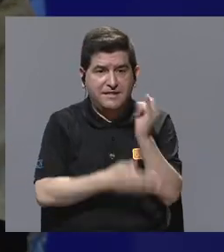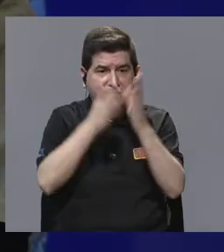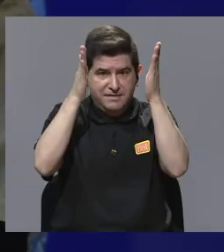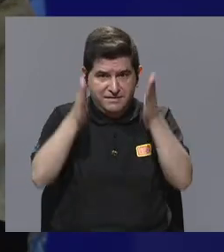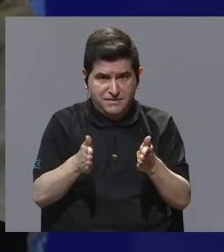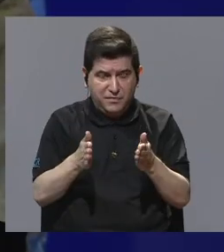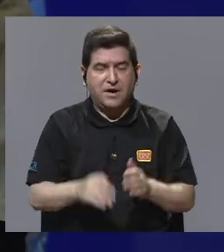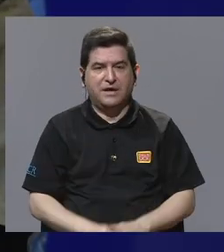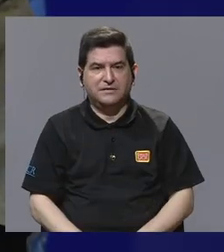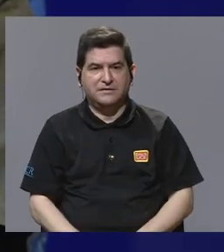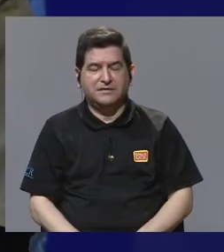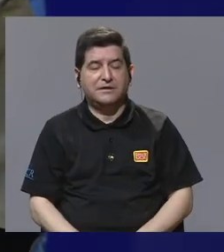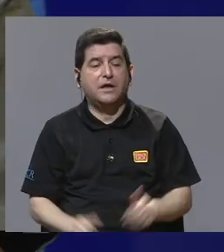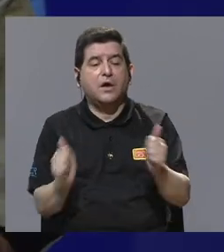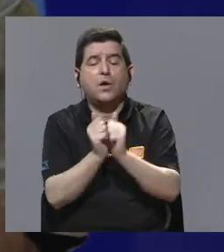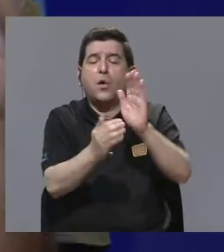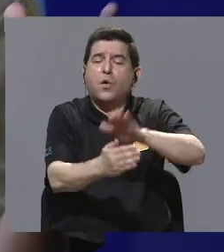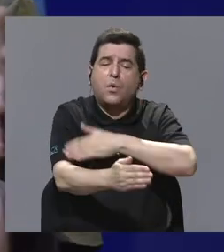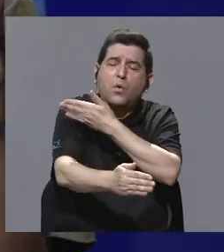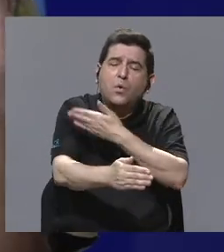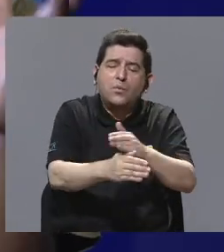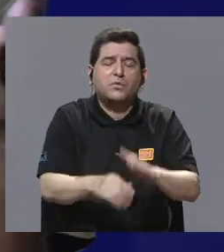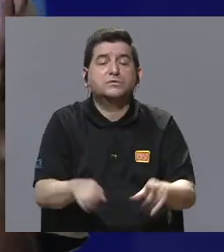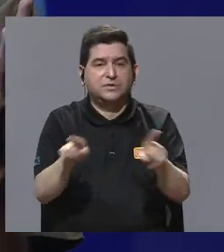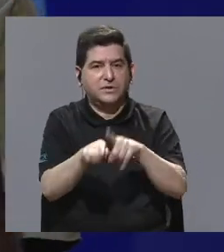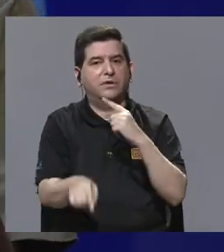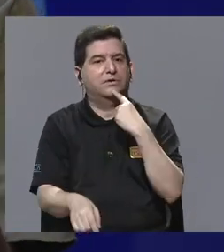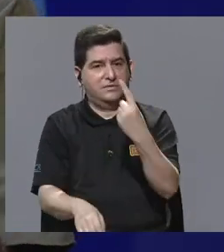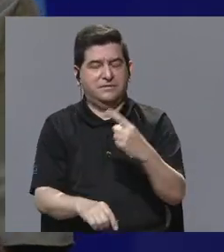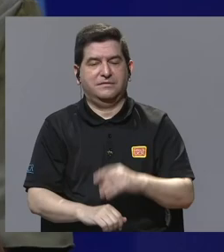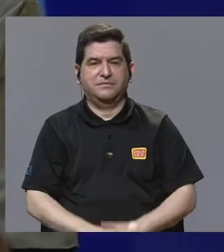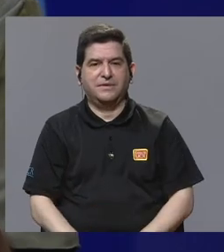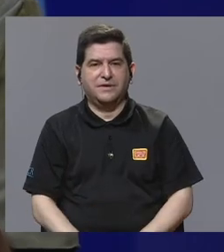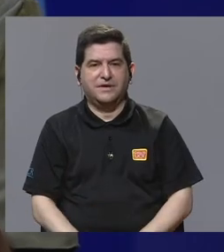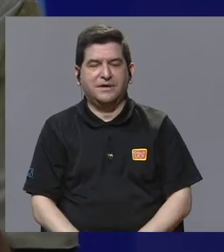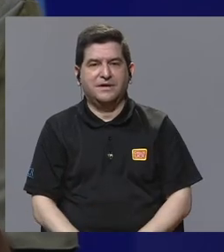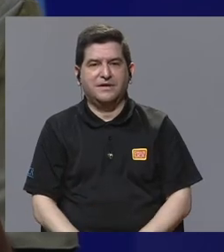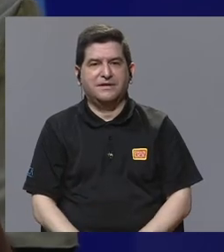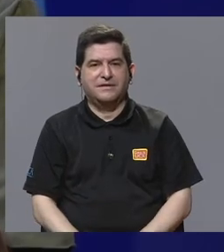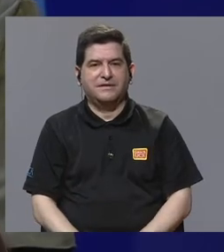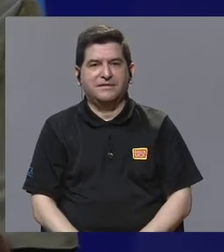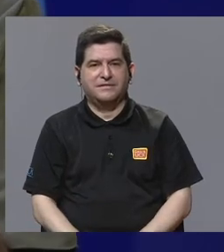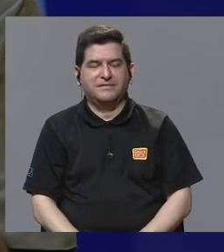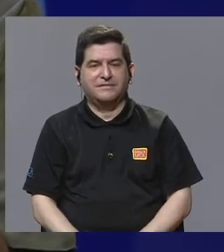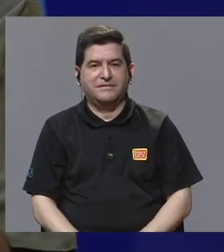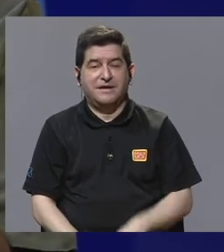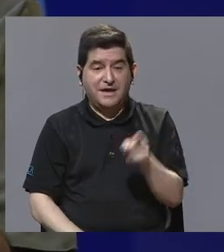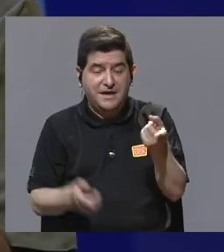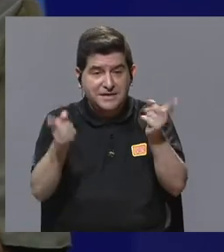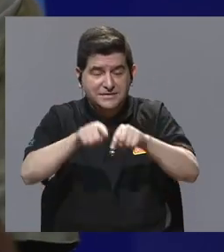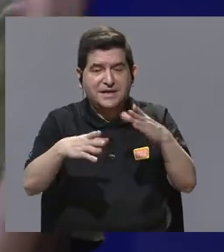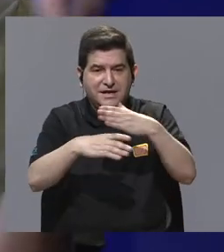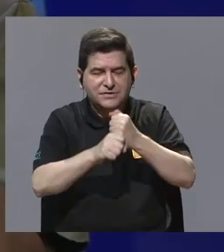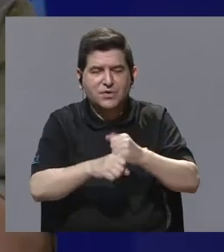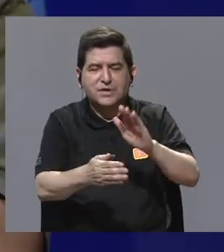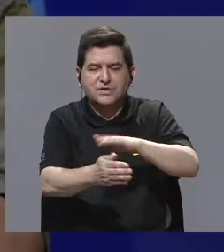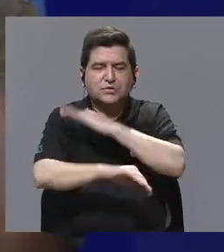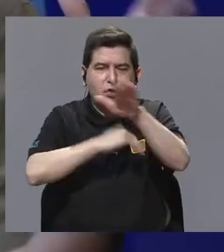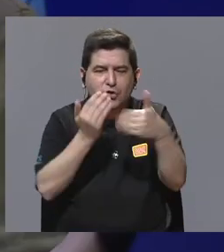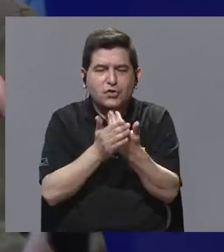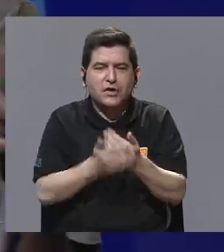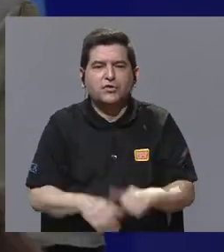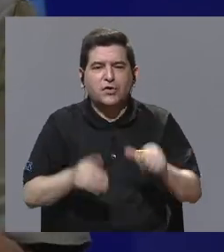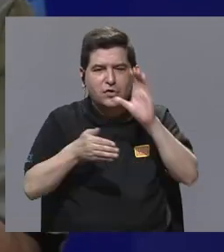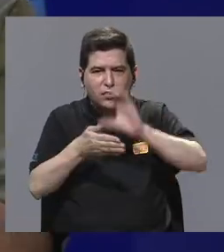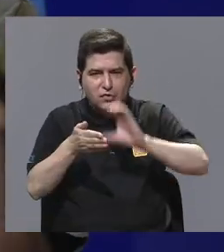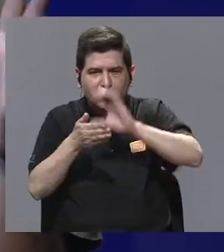animadores y diseñadores con la música, que aprovecho para mencionarlo, de Ari Lothringer, que compuso la música de